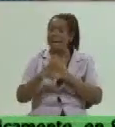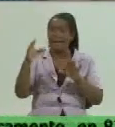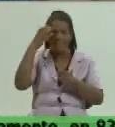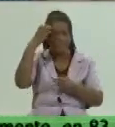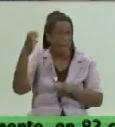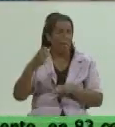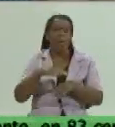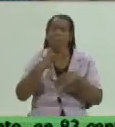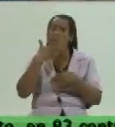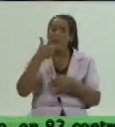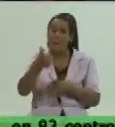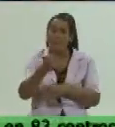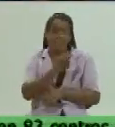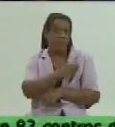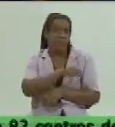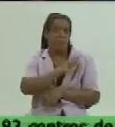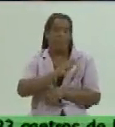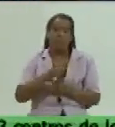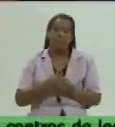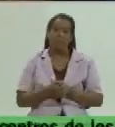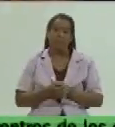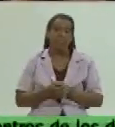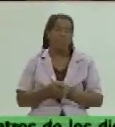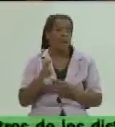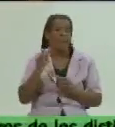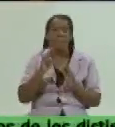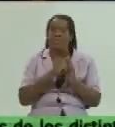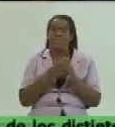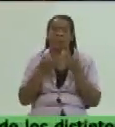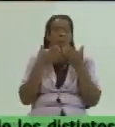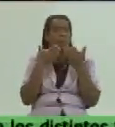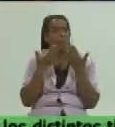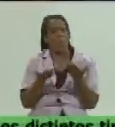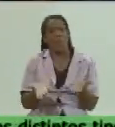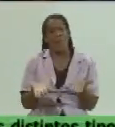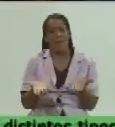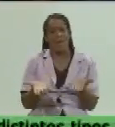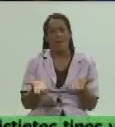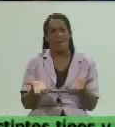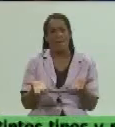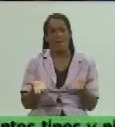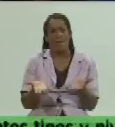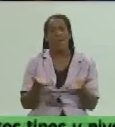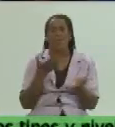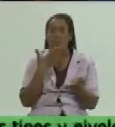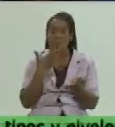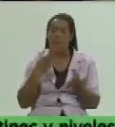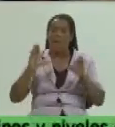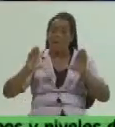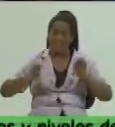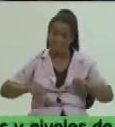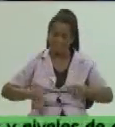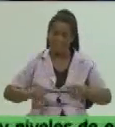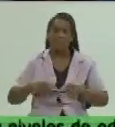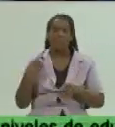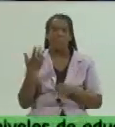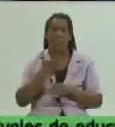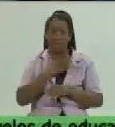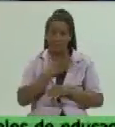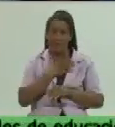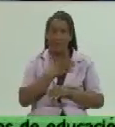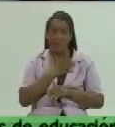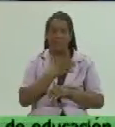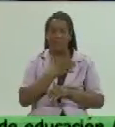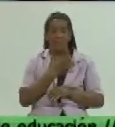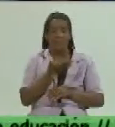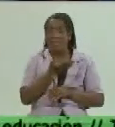el bien de la población esa medida sí sería muy buena para la población tendría una buena aceptación por parte de nuestra y me